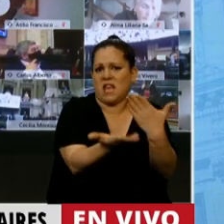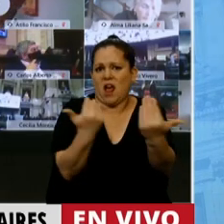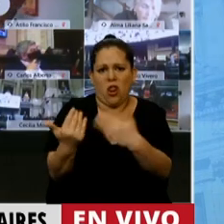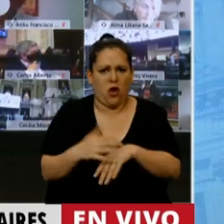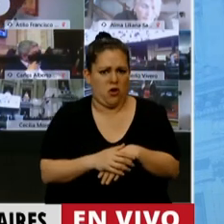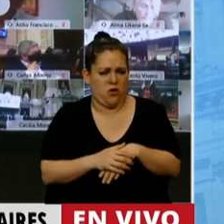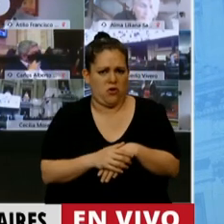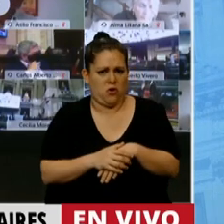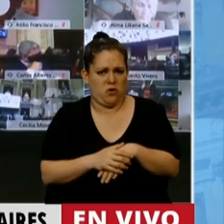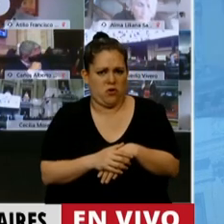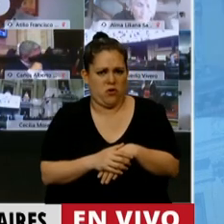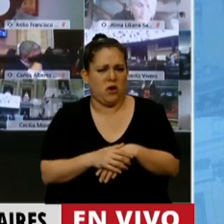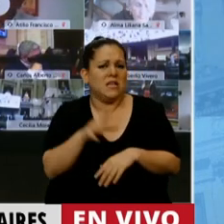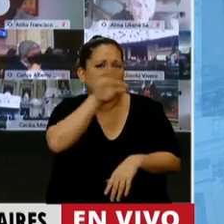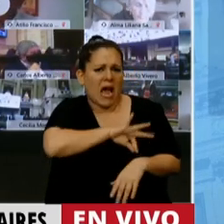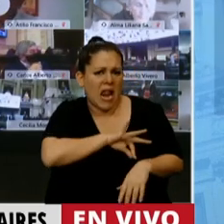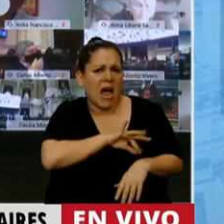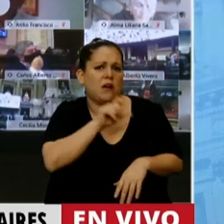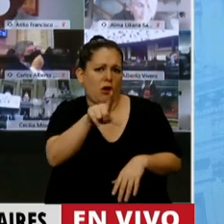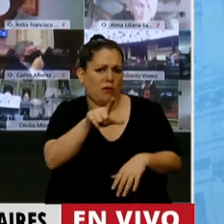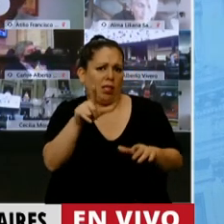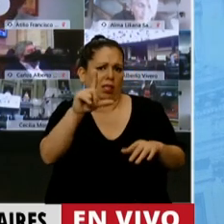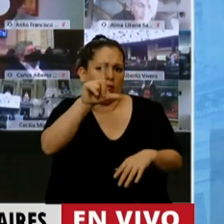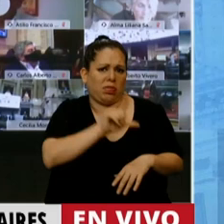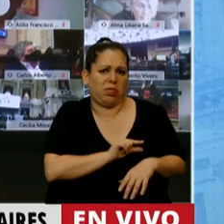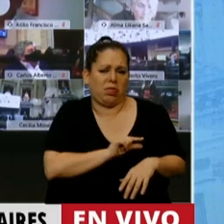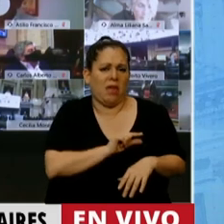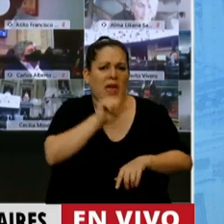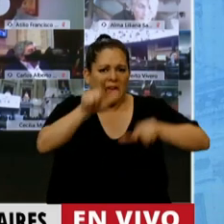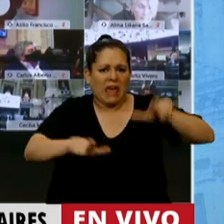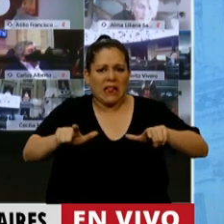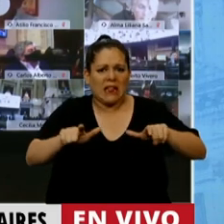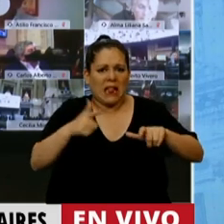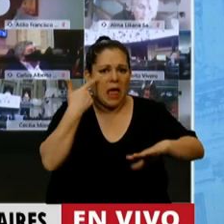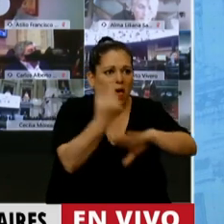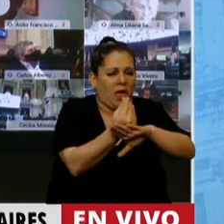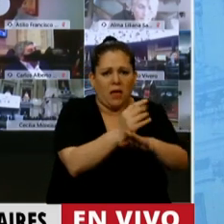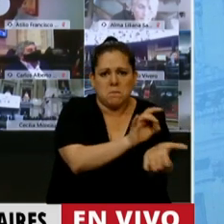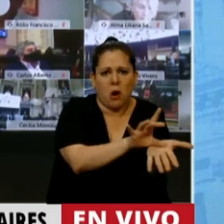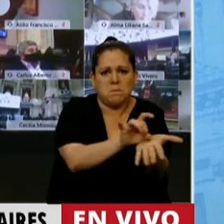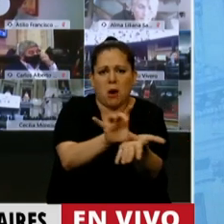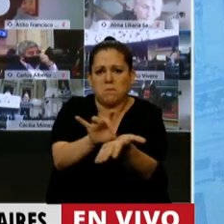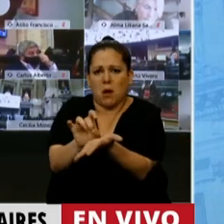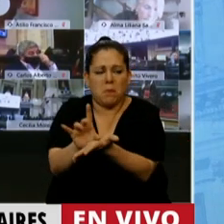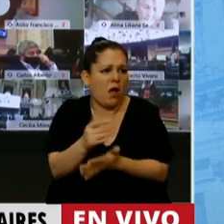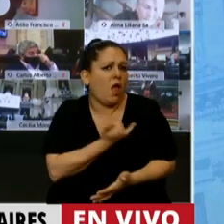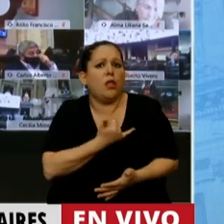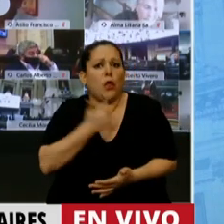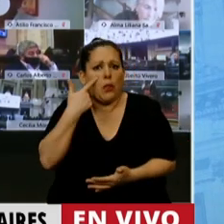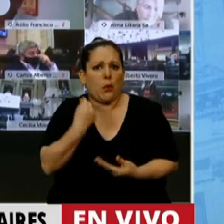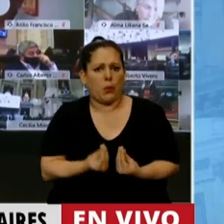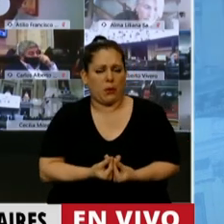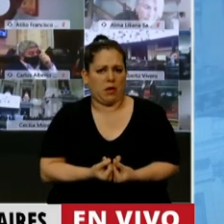habitacional, los salarios decrecen y a la gente la echan de las casas porque no puede pagar los alquileres, ¿dónde va a vivir la gente en el aire?